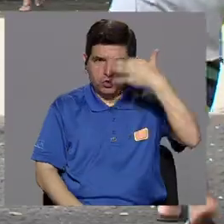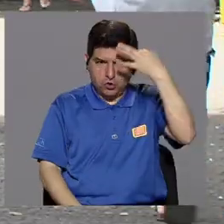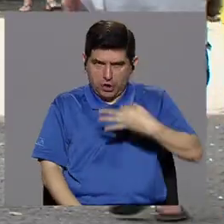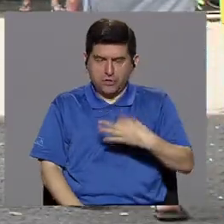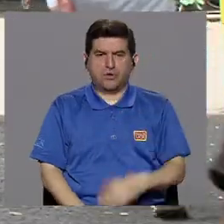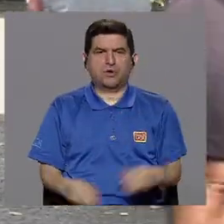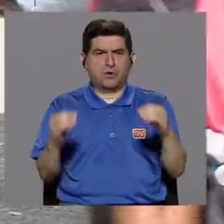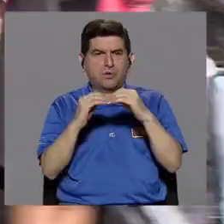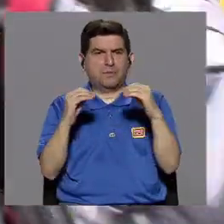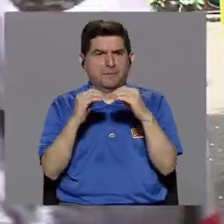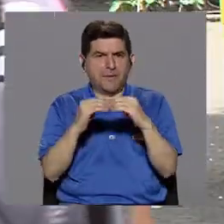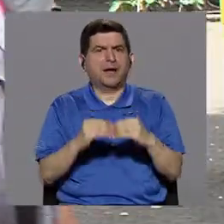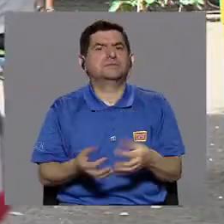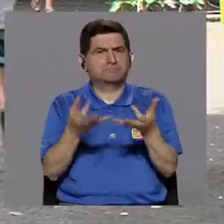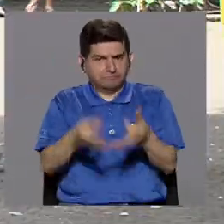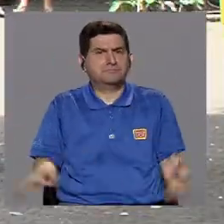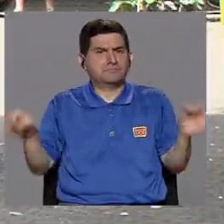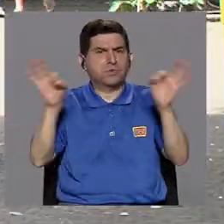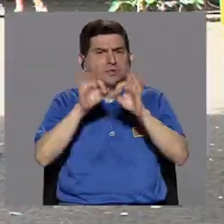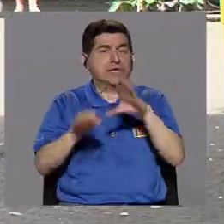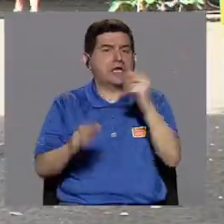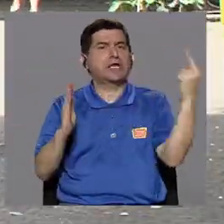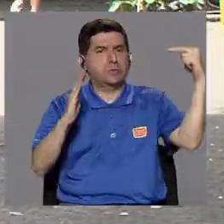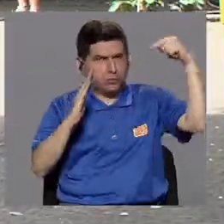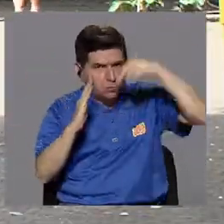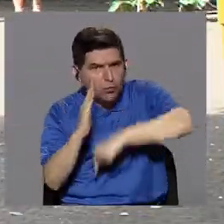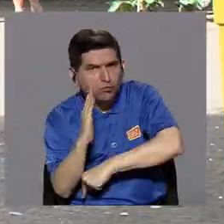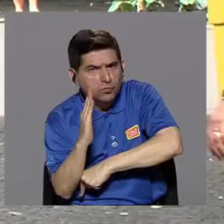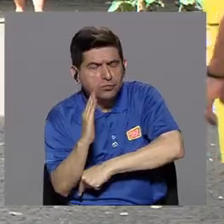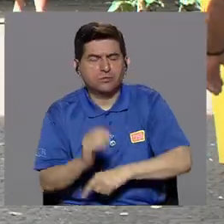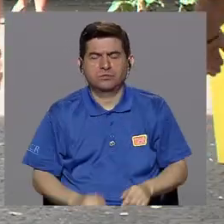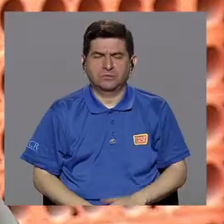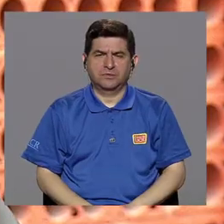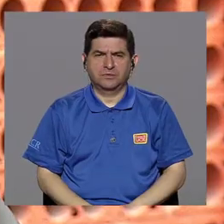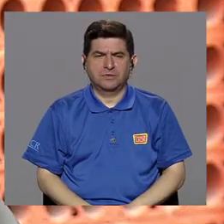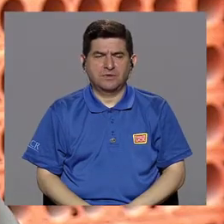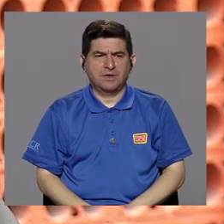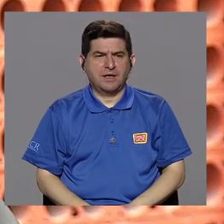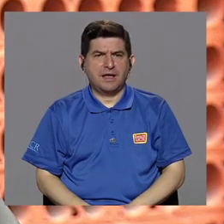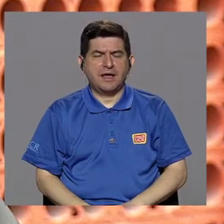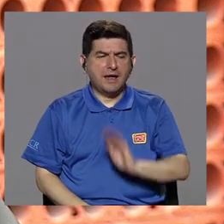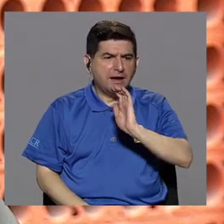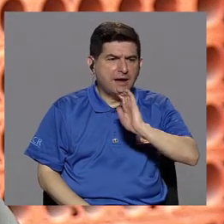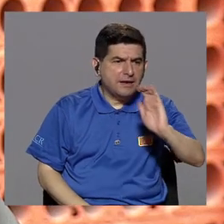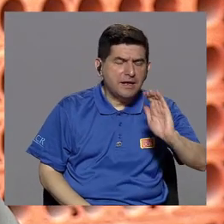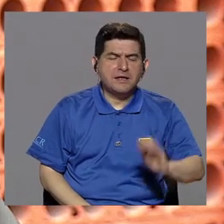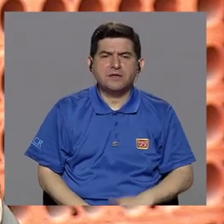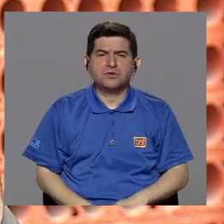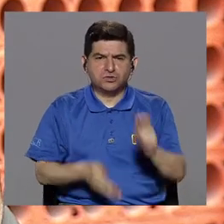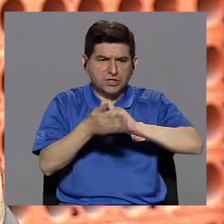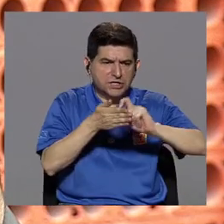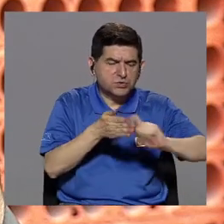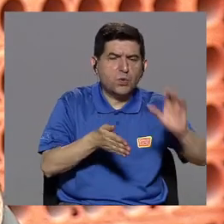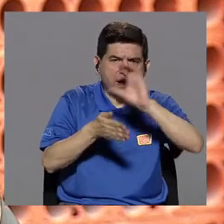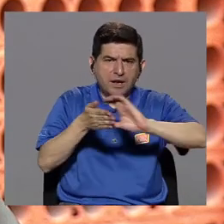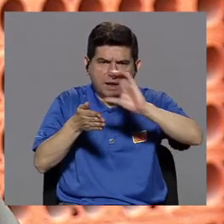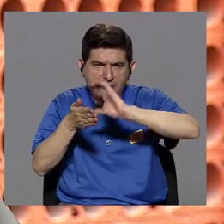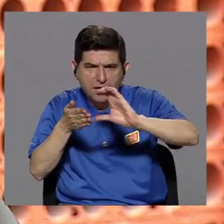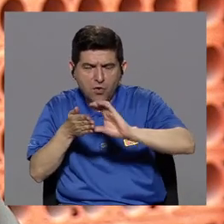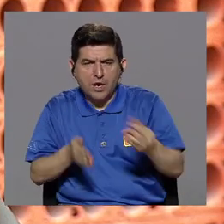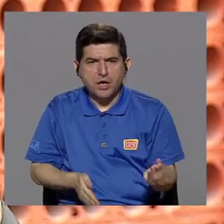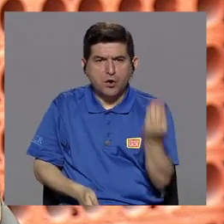consideraría que es más grave. En lo que son escolares y colegiales hay poca información